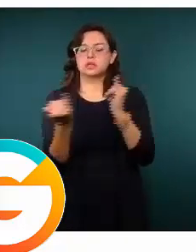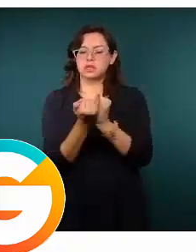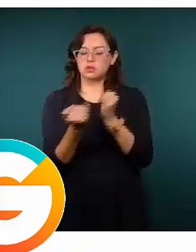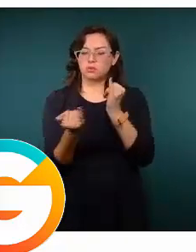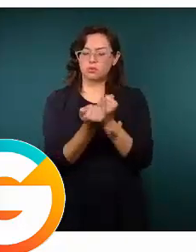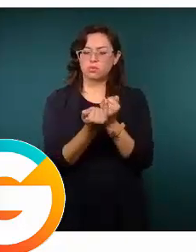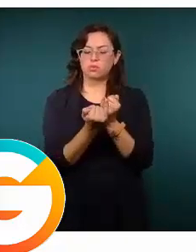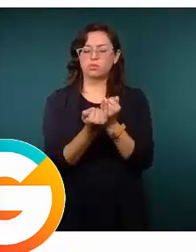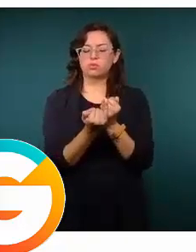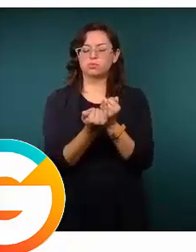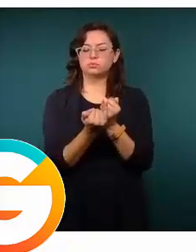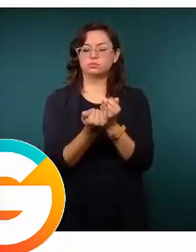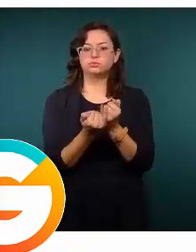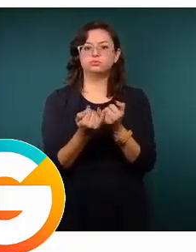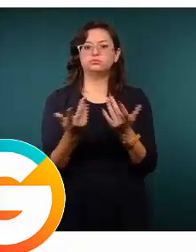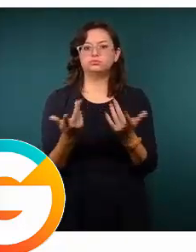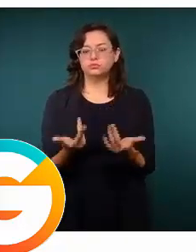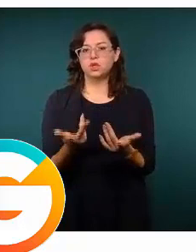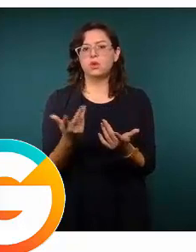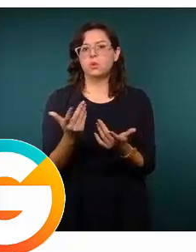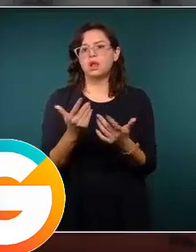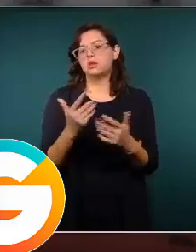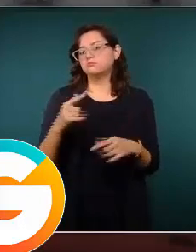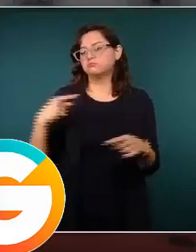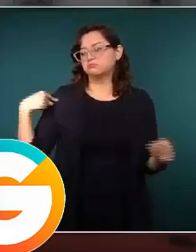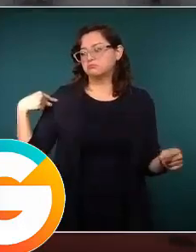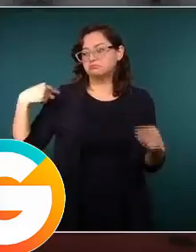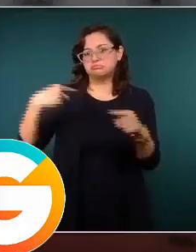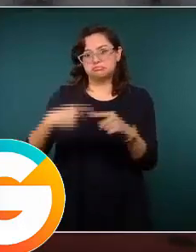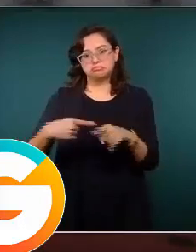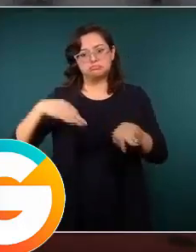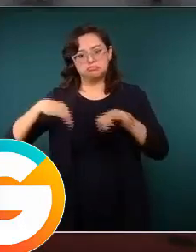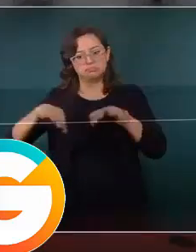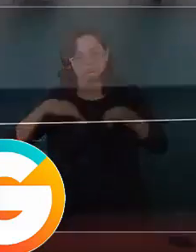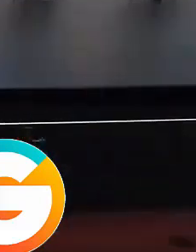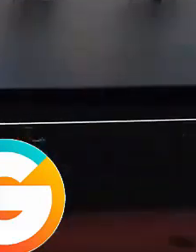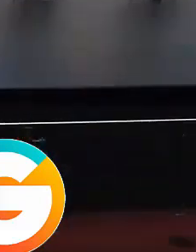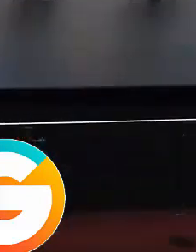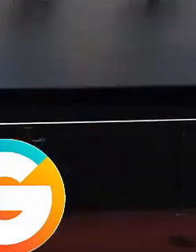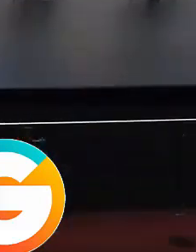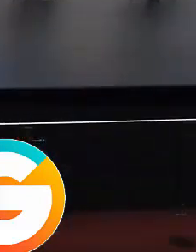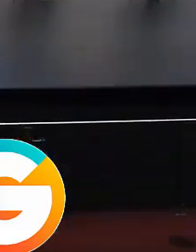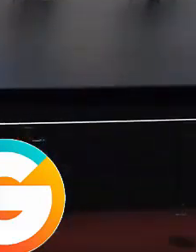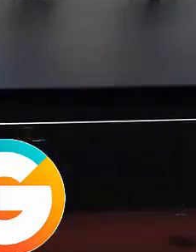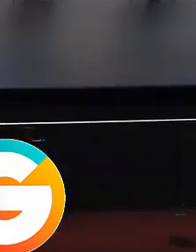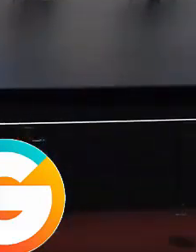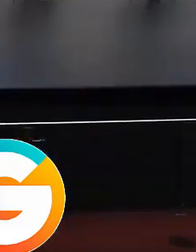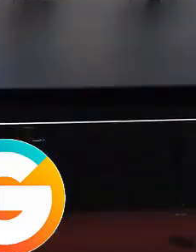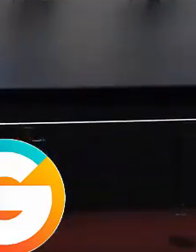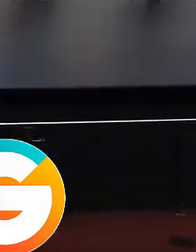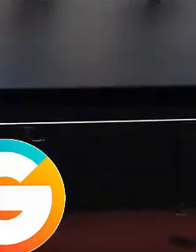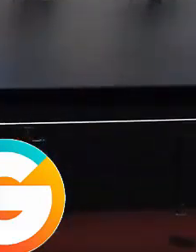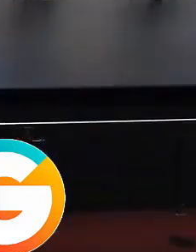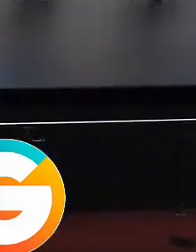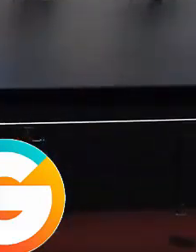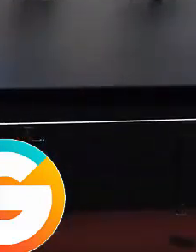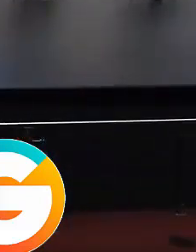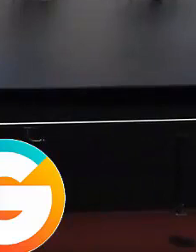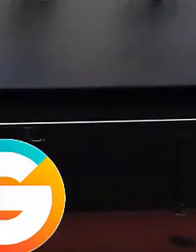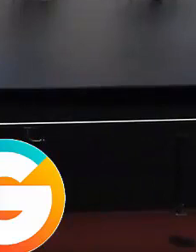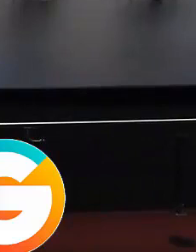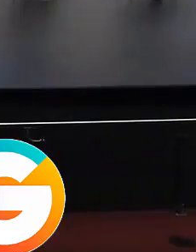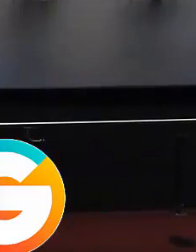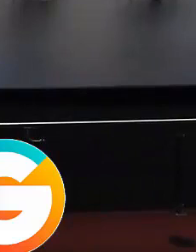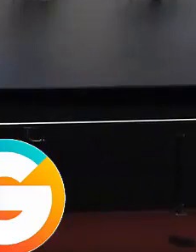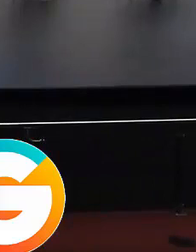el trabajo que se ha desarrollado es lo que ha logrado reducir estos índices. Podemos ver en el